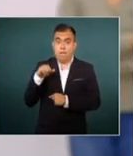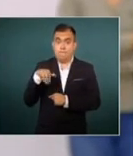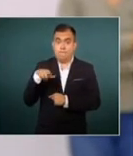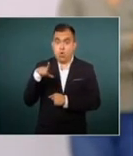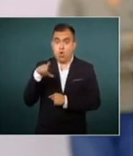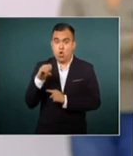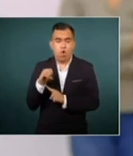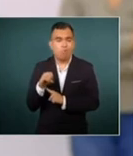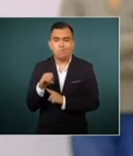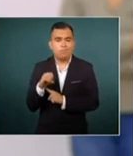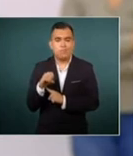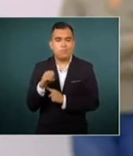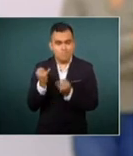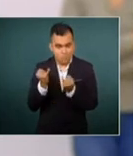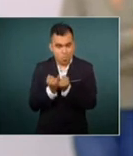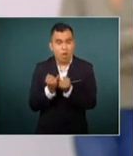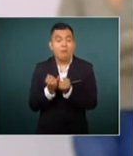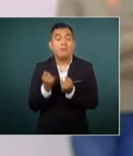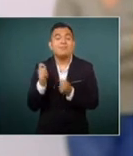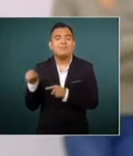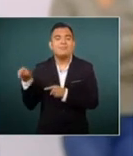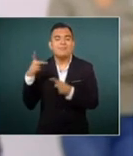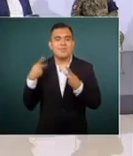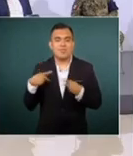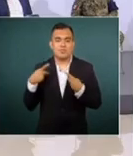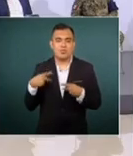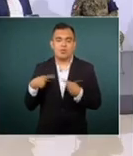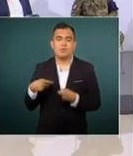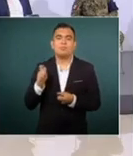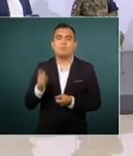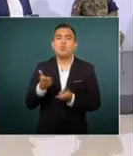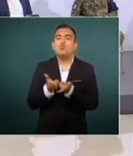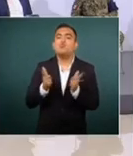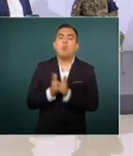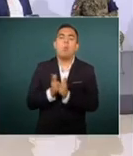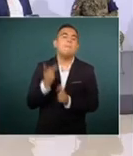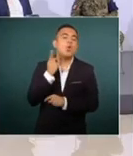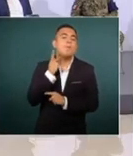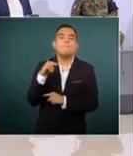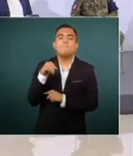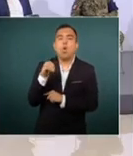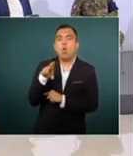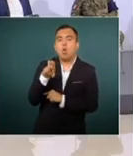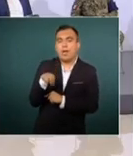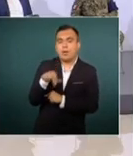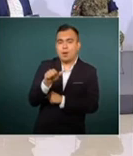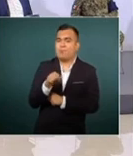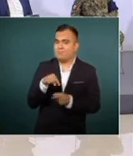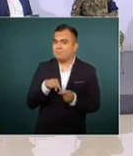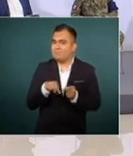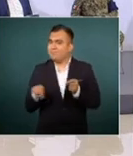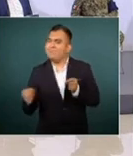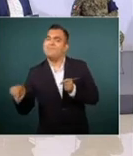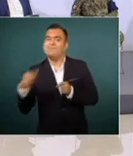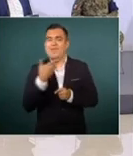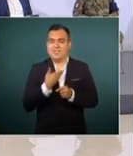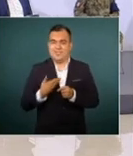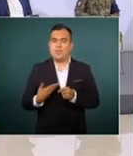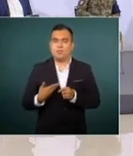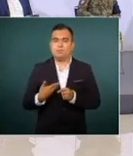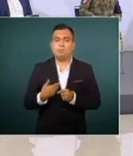pero sí gente de Morena muy cercana al presidente. Continuando con esto, el presidente Andrés Manuel López Obrador